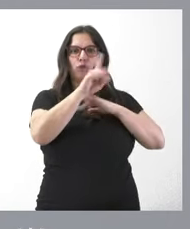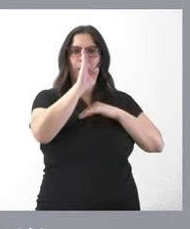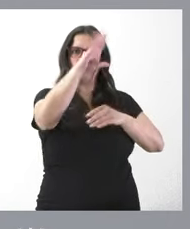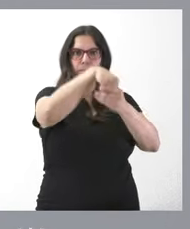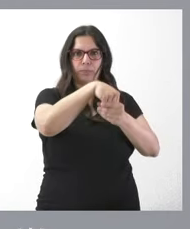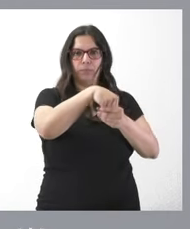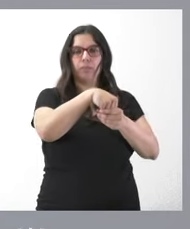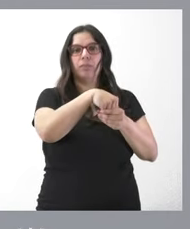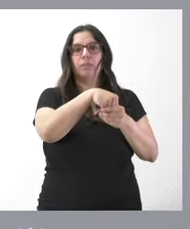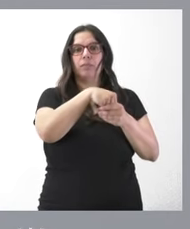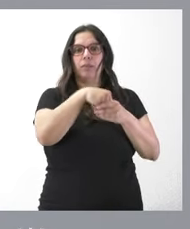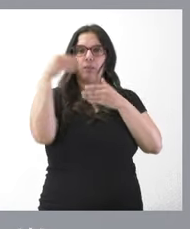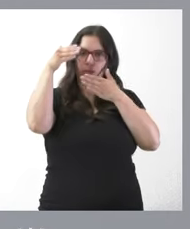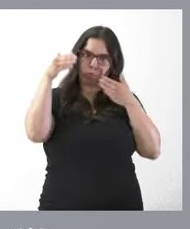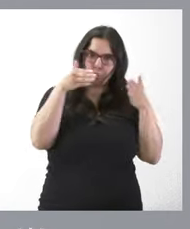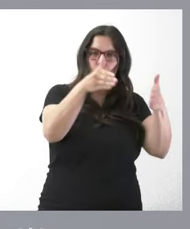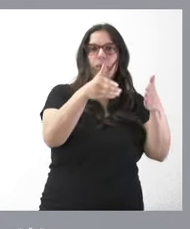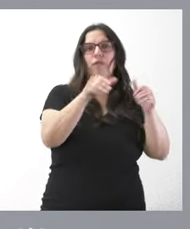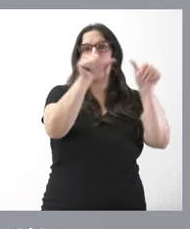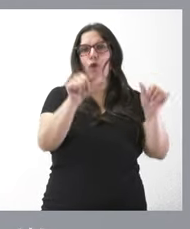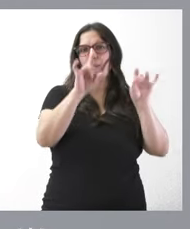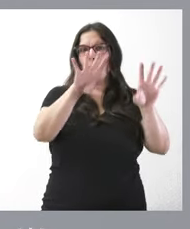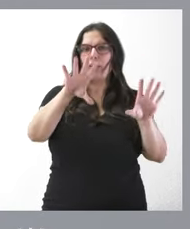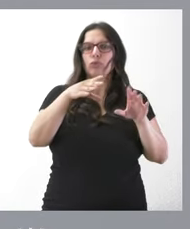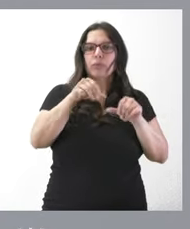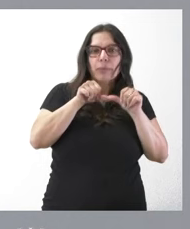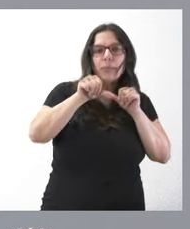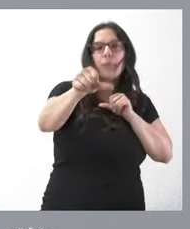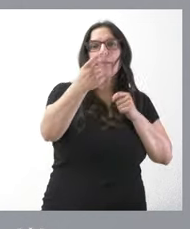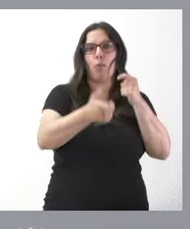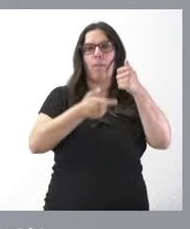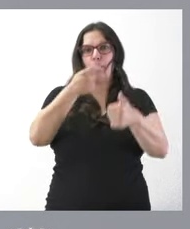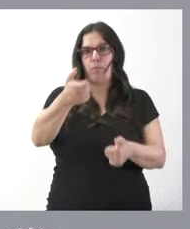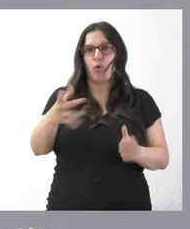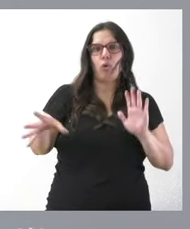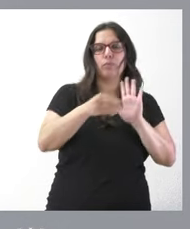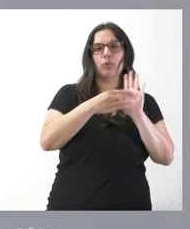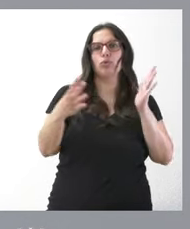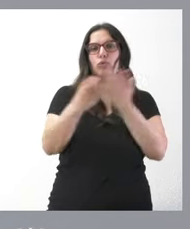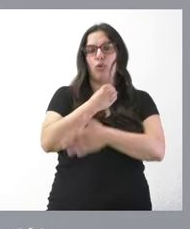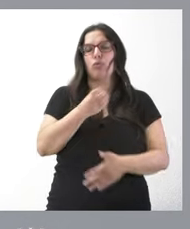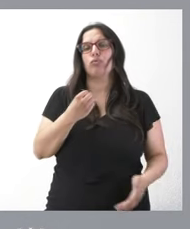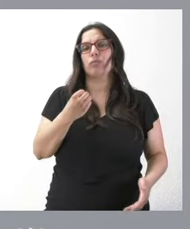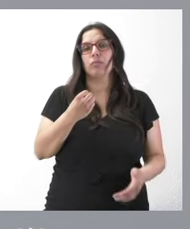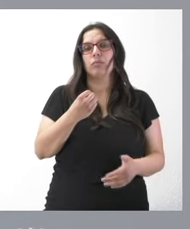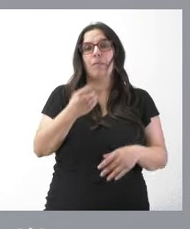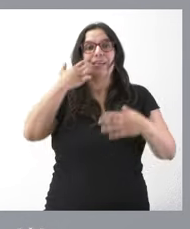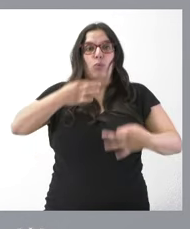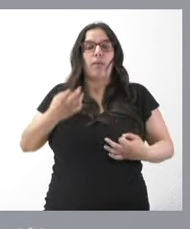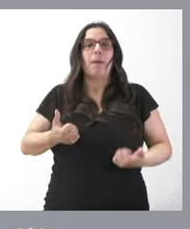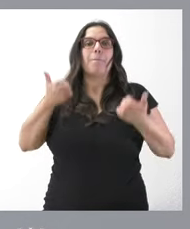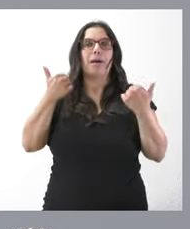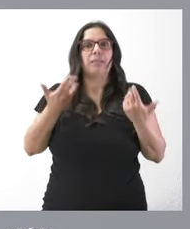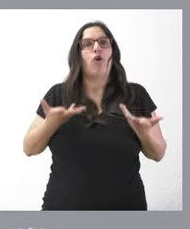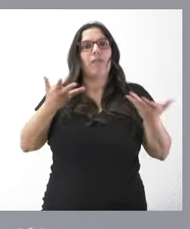que se vaya canalizando a través de esta vía y de este sistema informático y que por tanto tengamos una mayor garantía de una